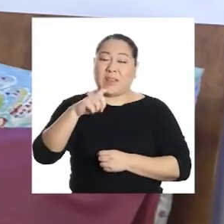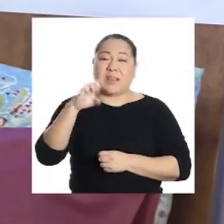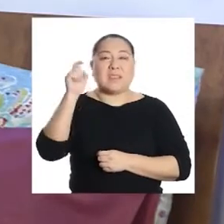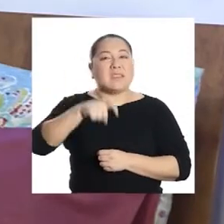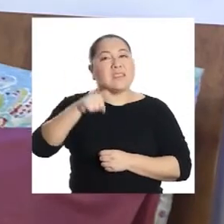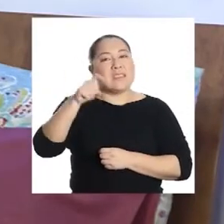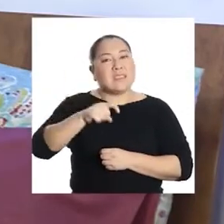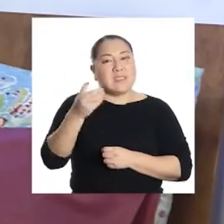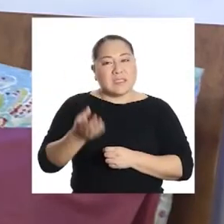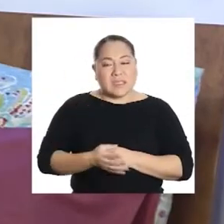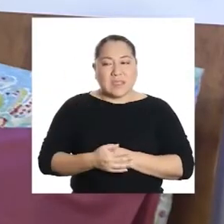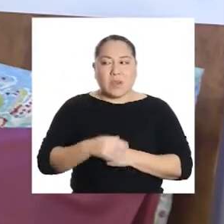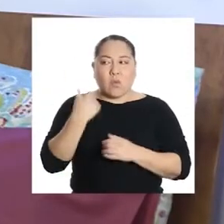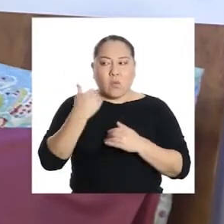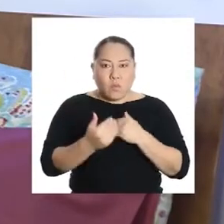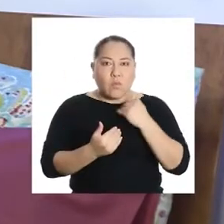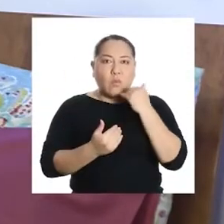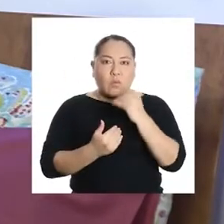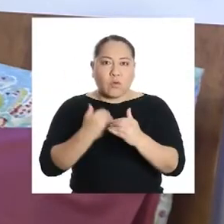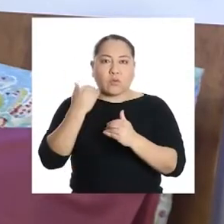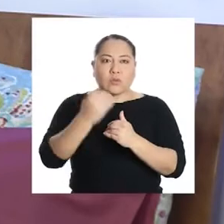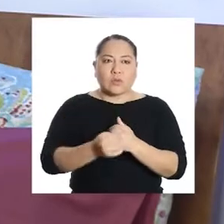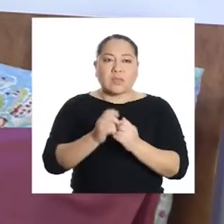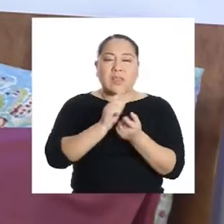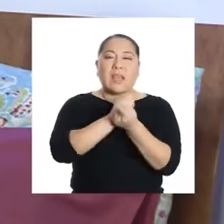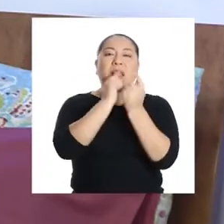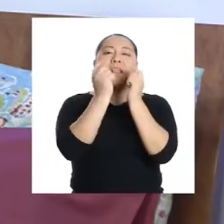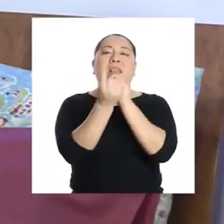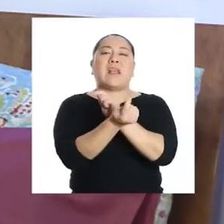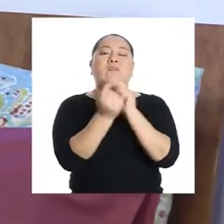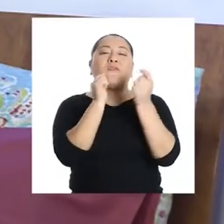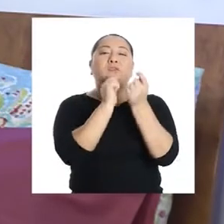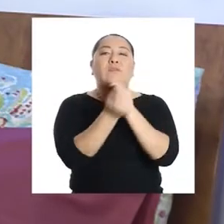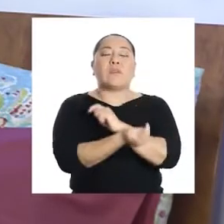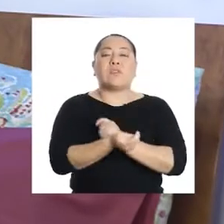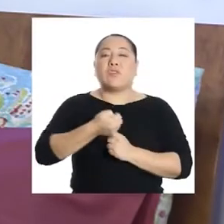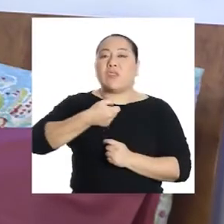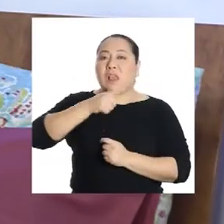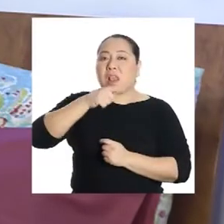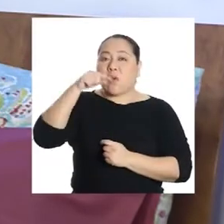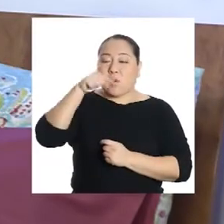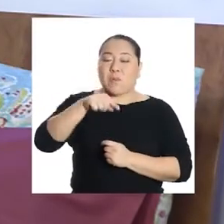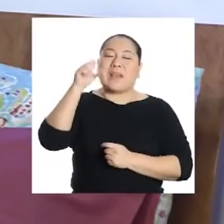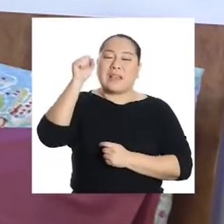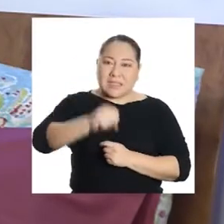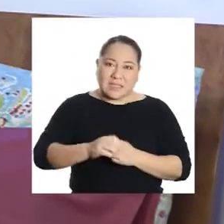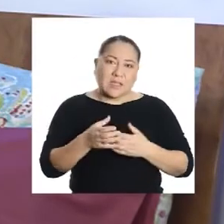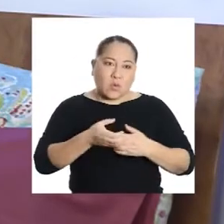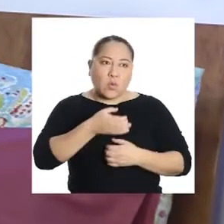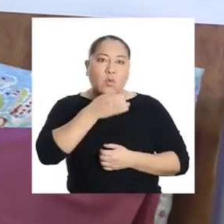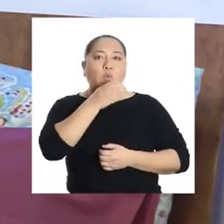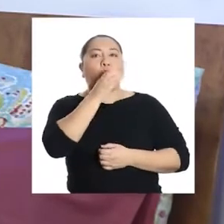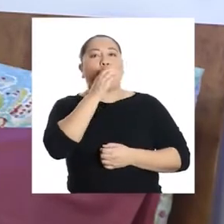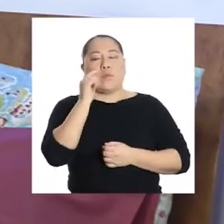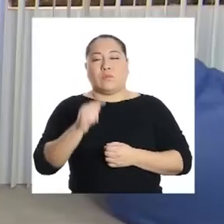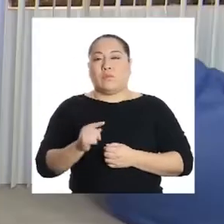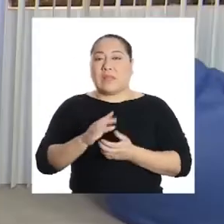Es necesario un proceso de potabilización del agua para poder consumirla.